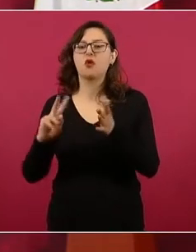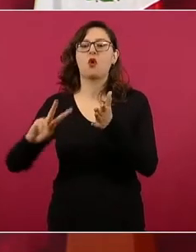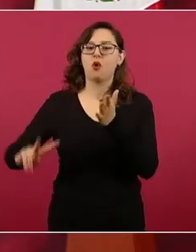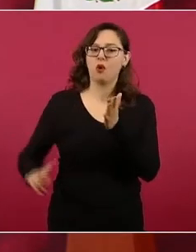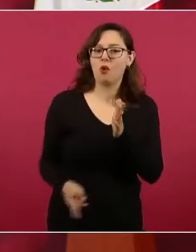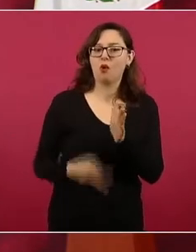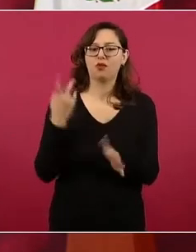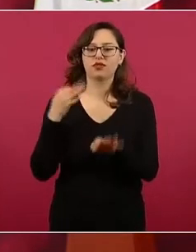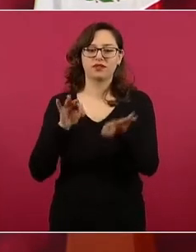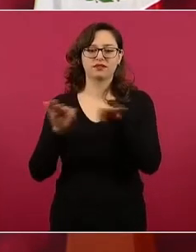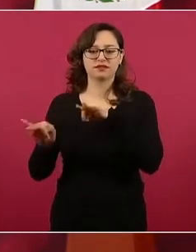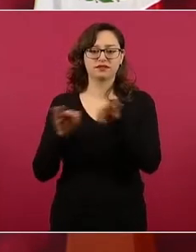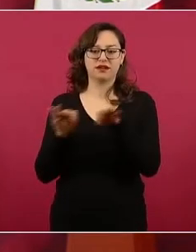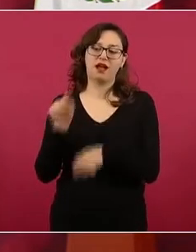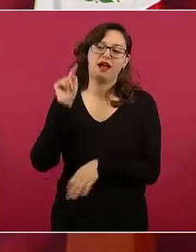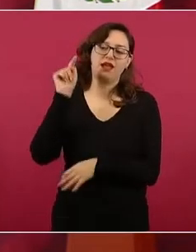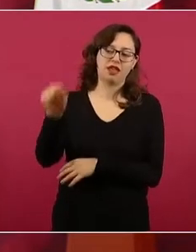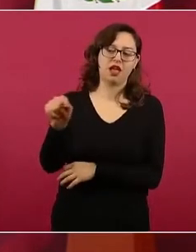coquizadora de Tula.